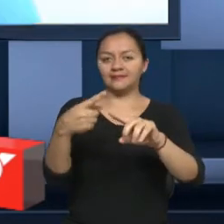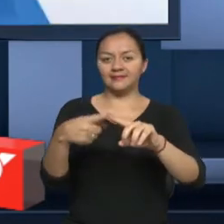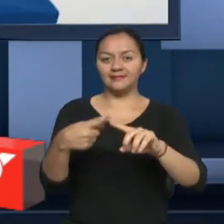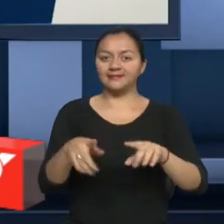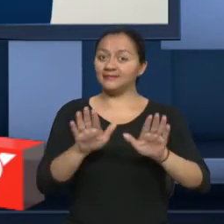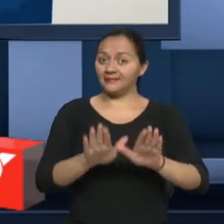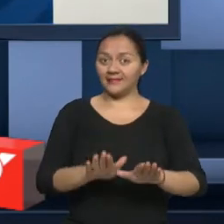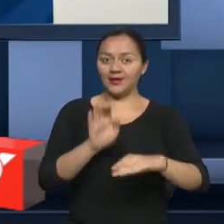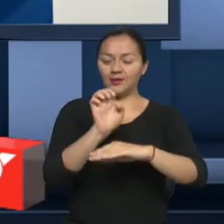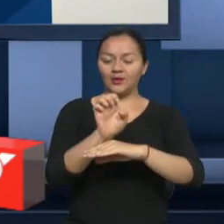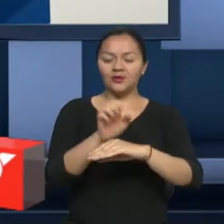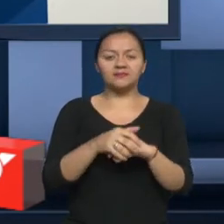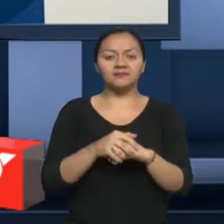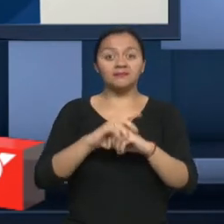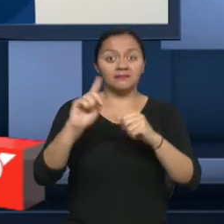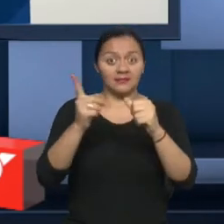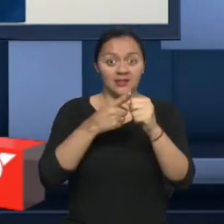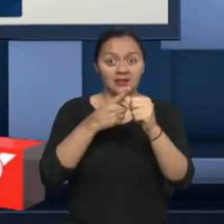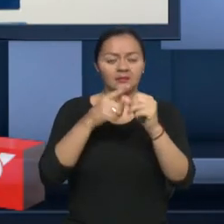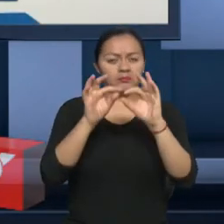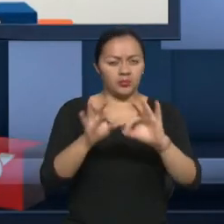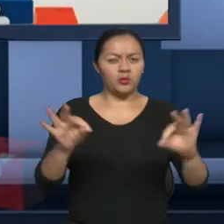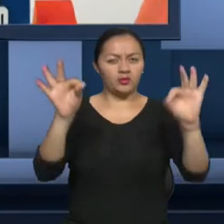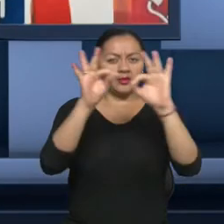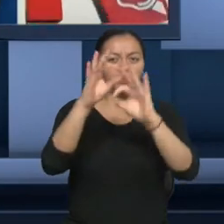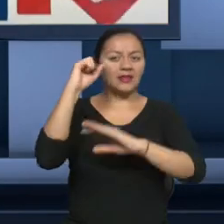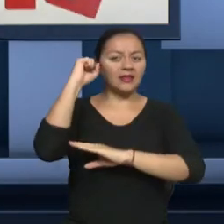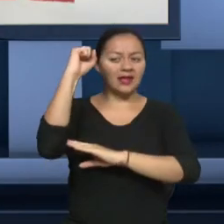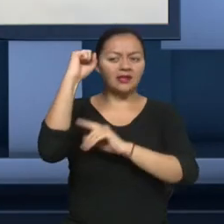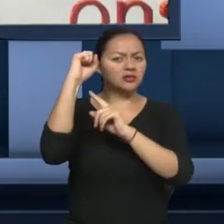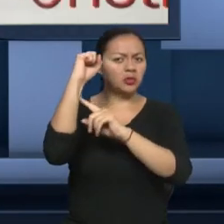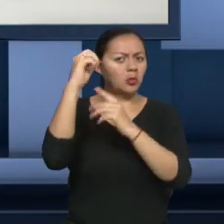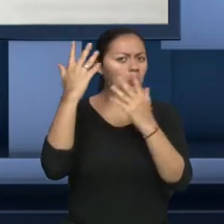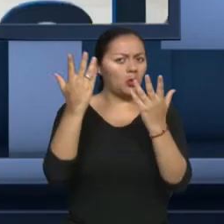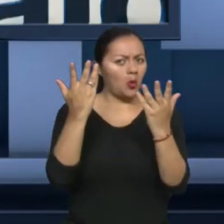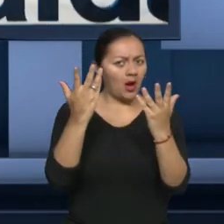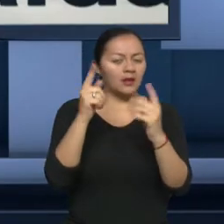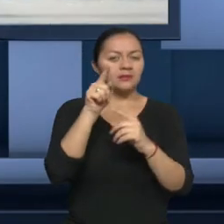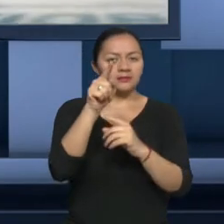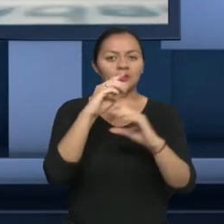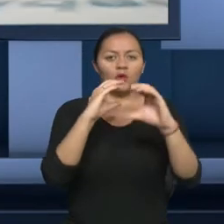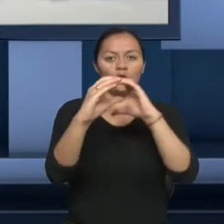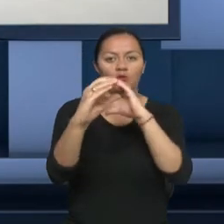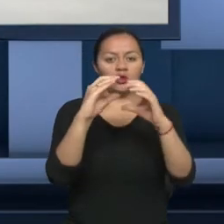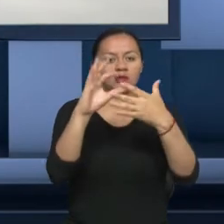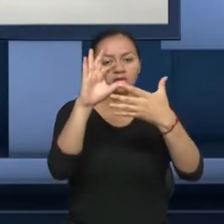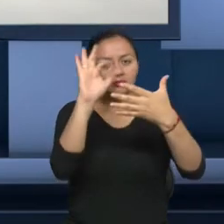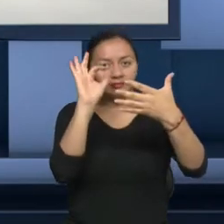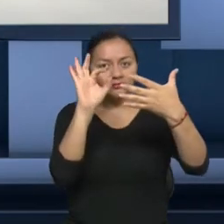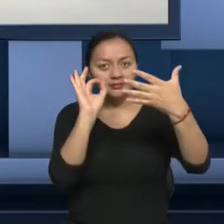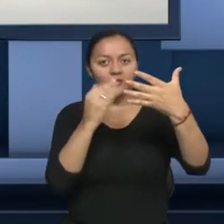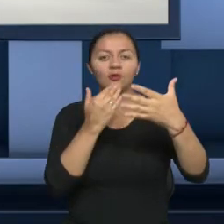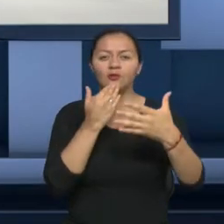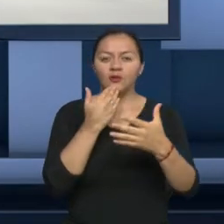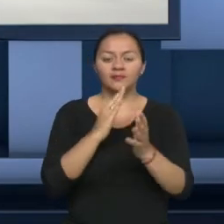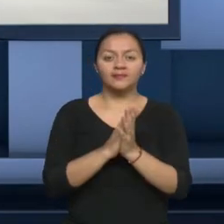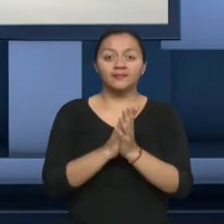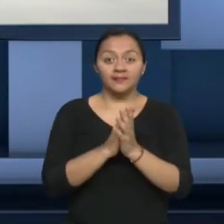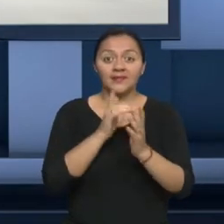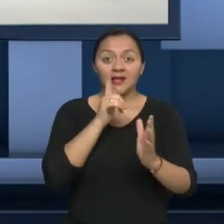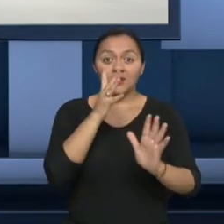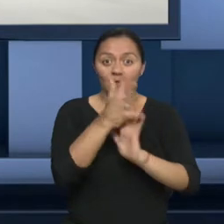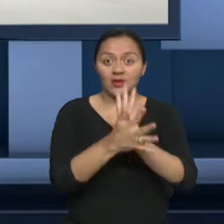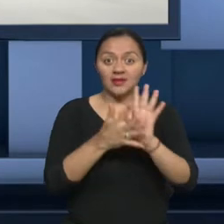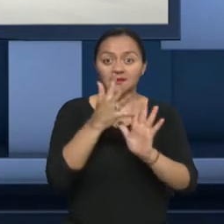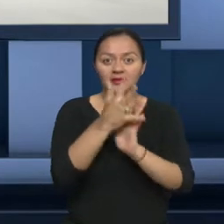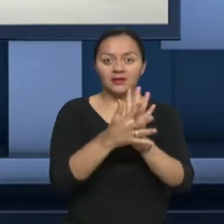Parte de los derechos, pensando en diversidad, precisamente son las formas alternativas de comunicación. La lengua de señas ecuatoriana permite